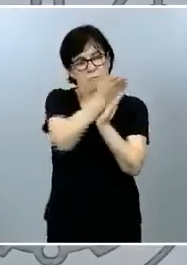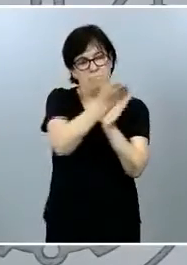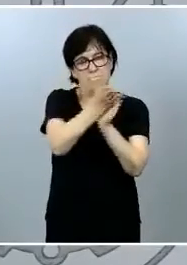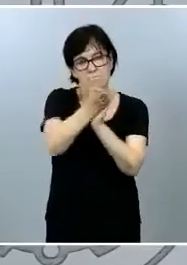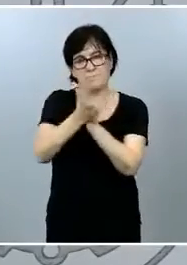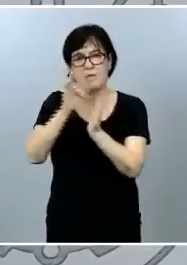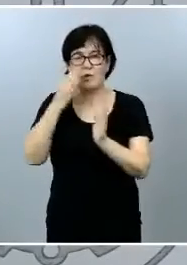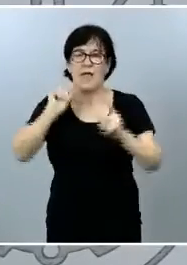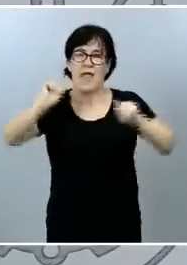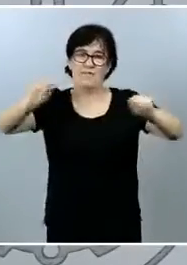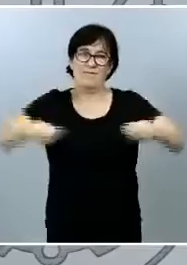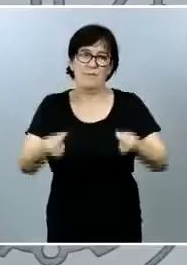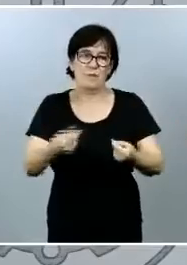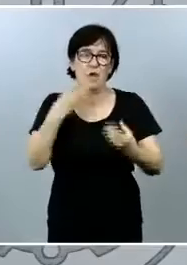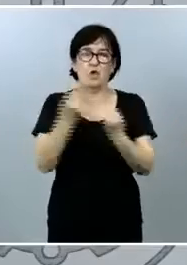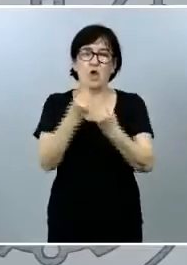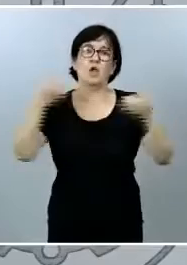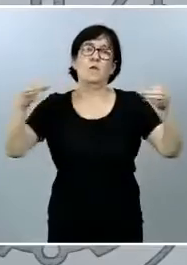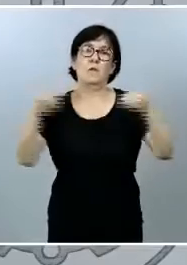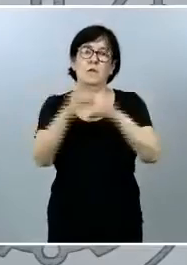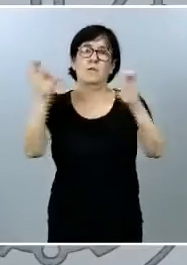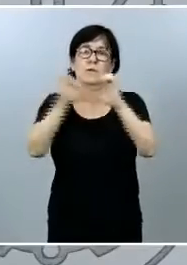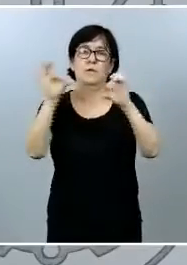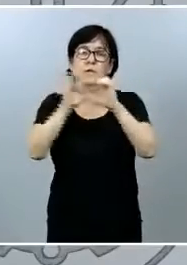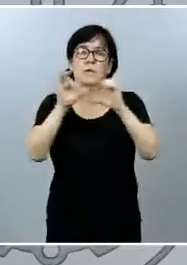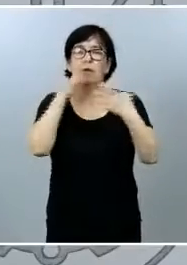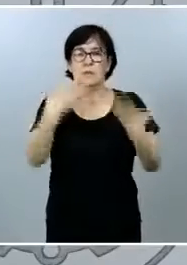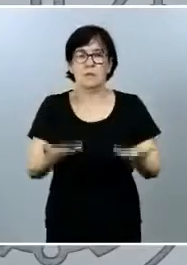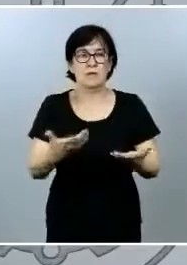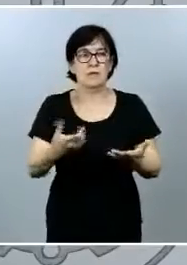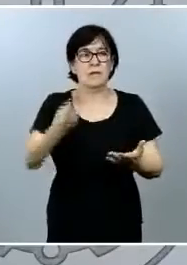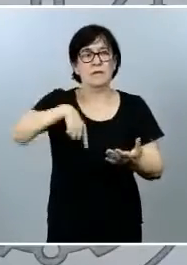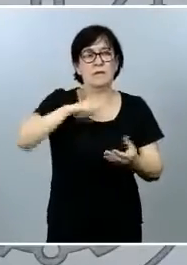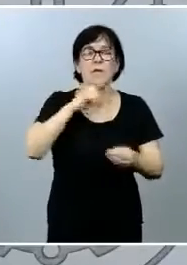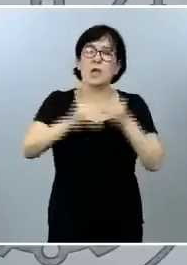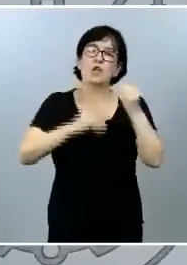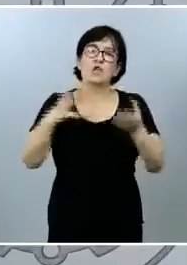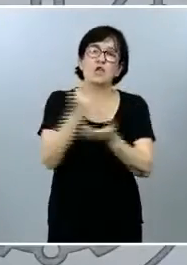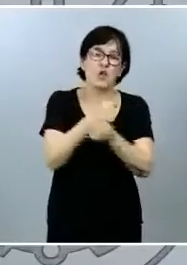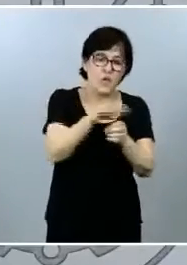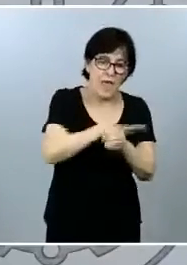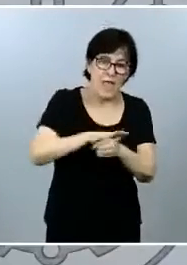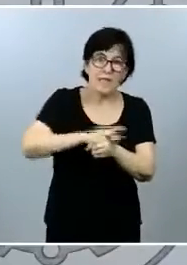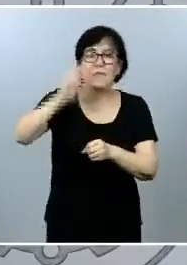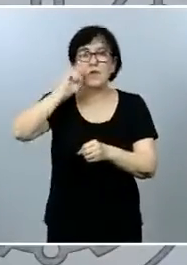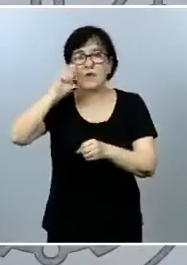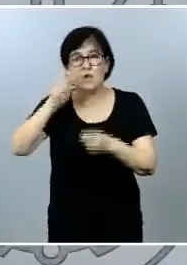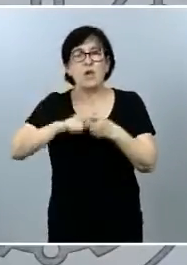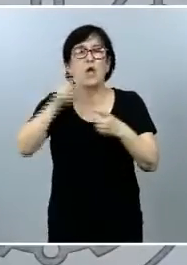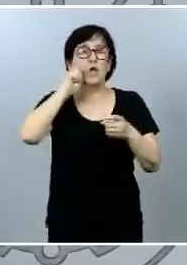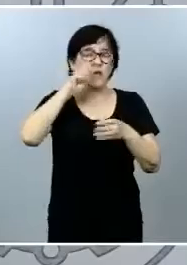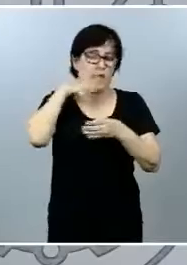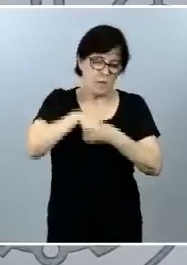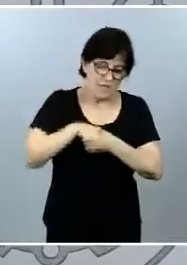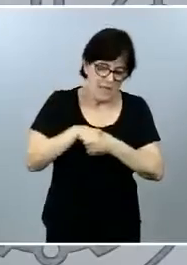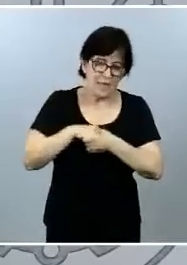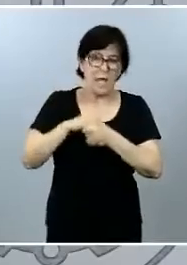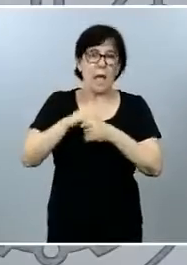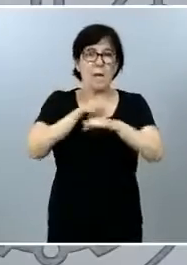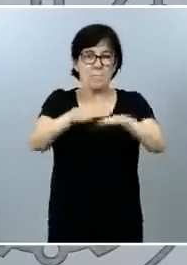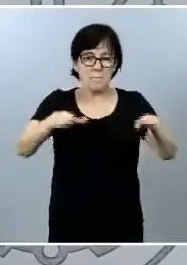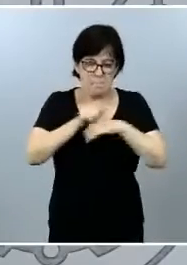han firmado con el grupo de Ciudadanos y que abarcará todas las áreas del turismo turismo del interior turismo de playa